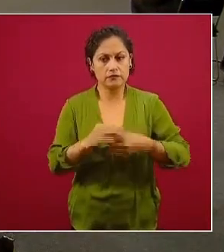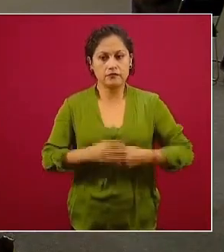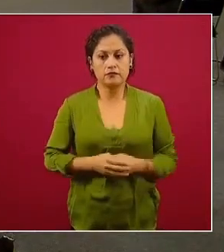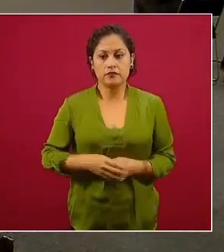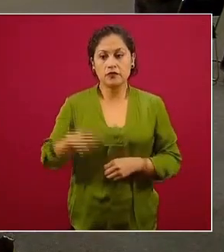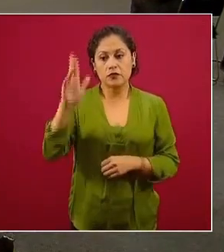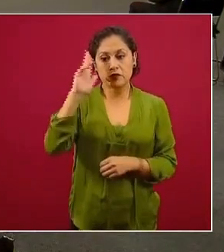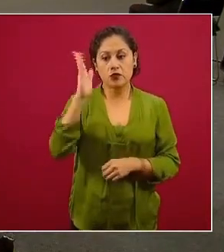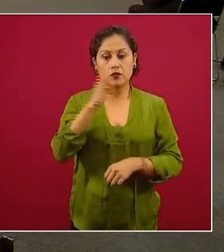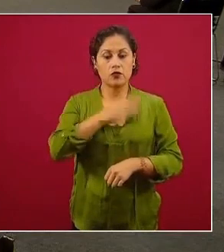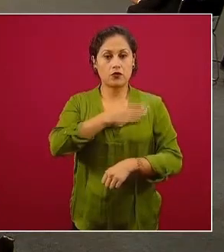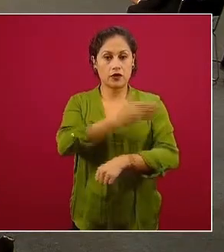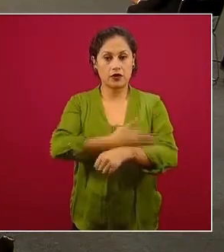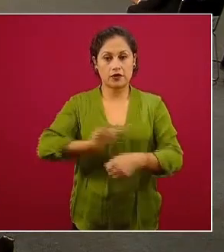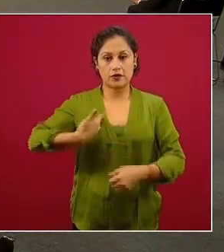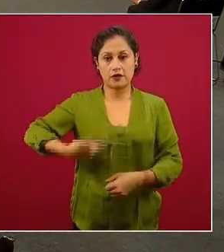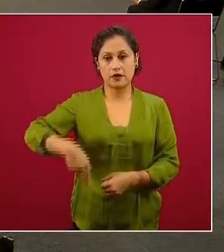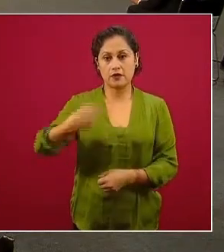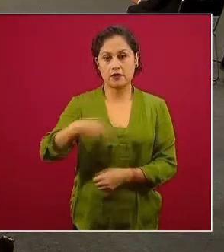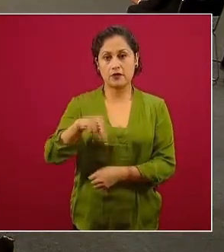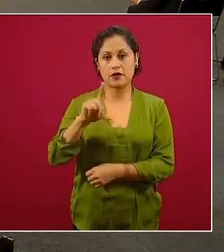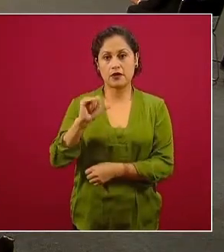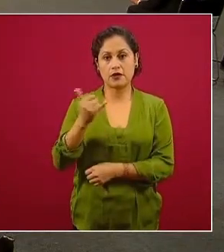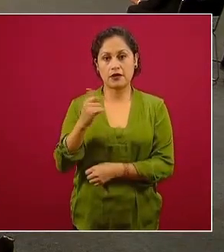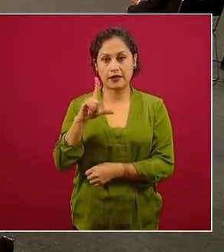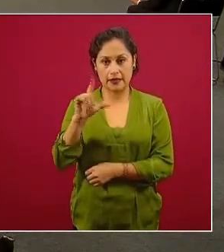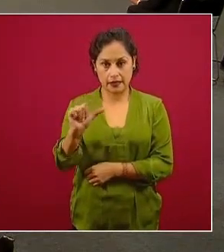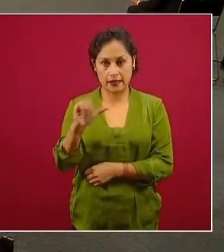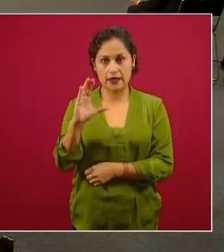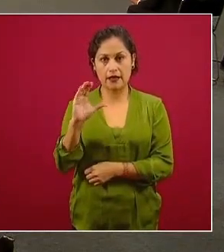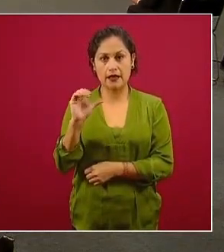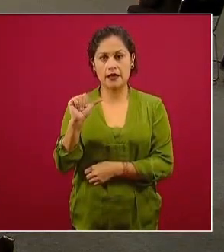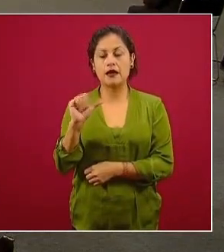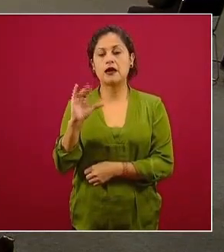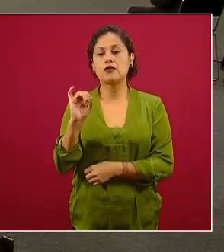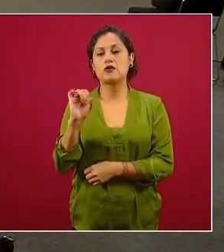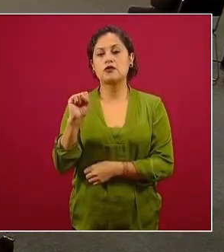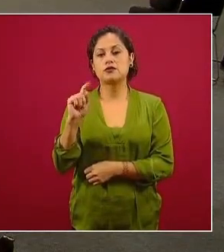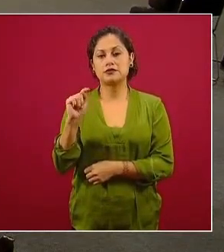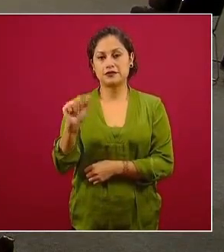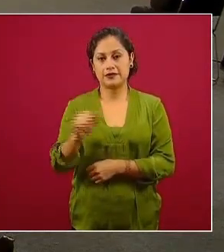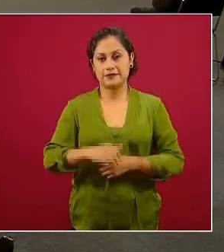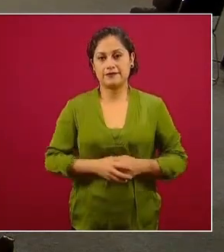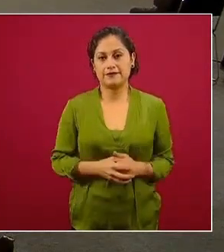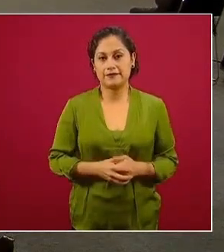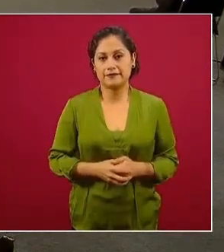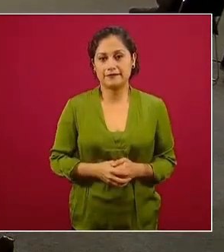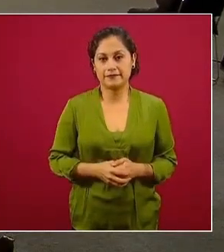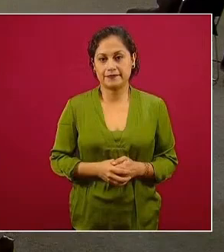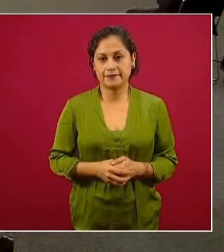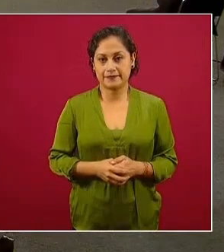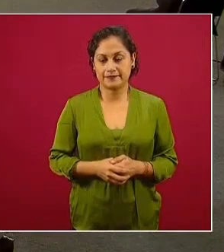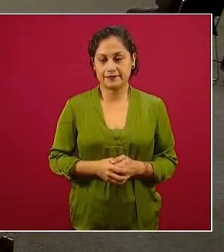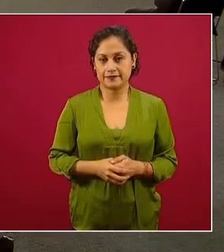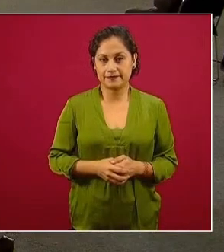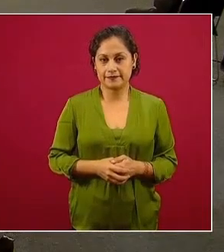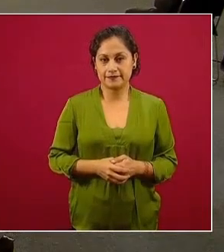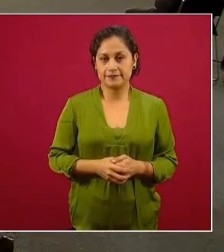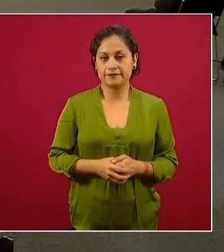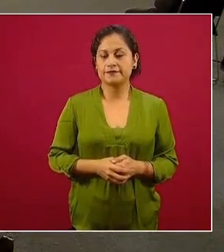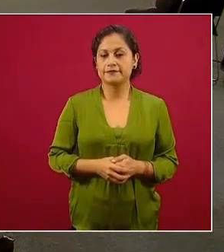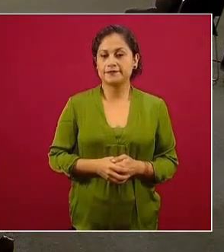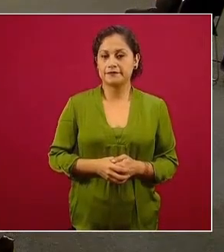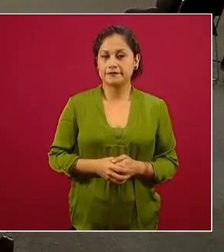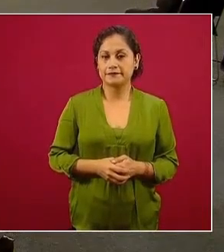tardes. Mi nombre es Leila Costa Miranda. usar el micrófono? Gracias. Porque va la grabación. Mi